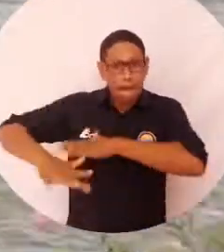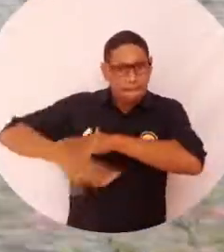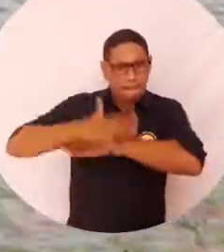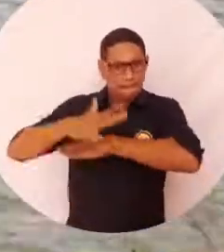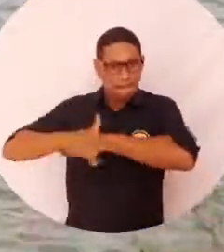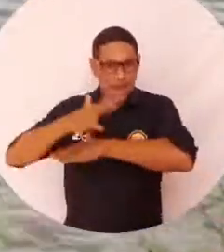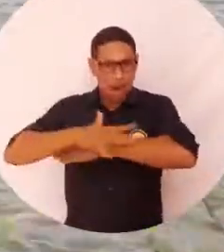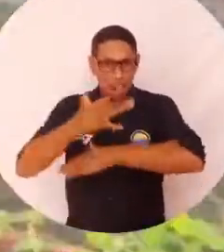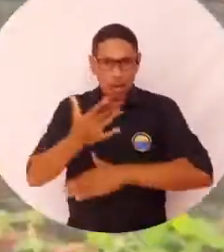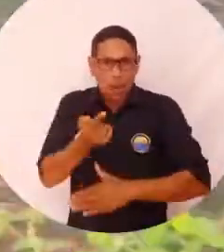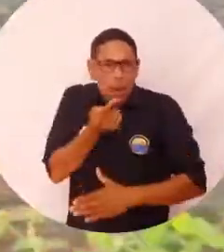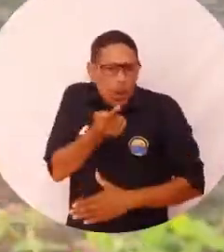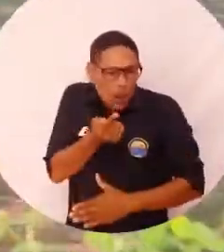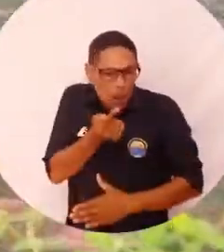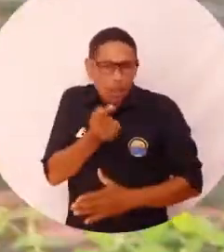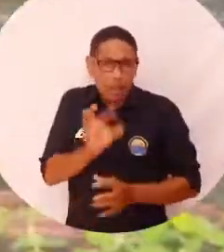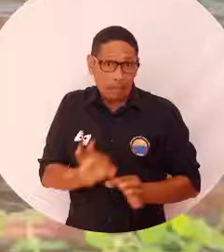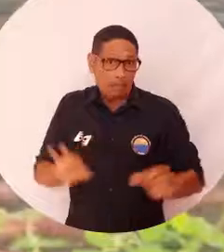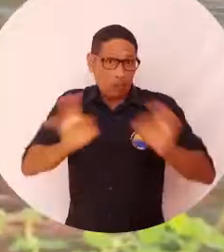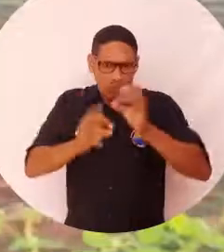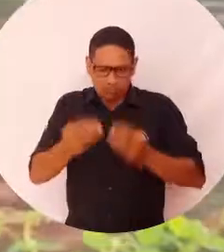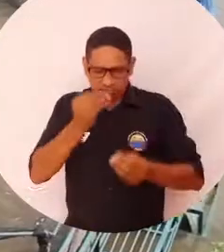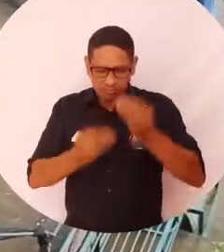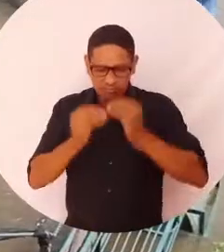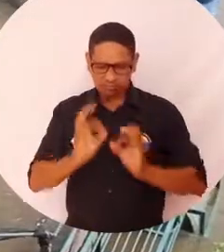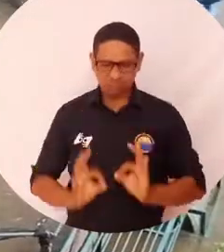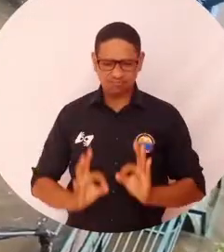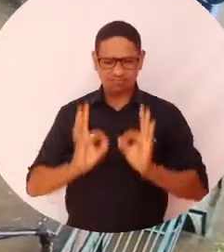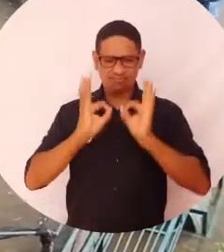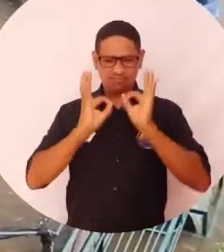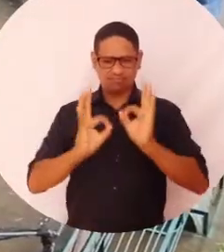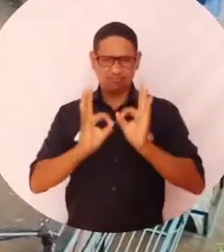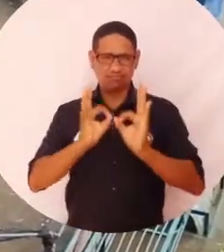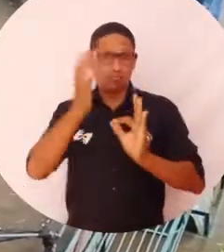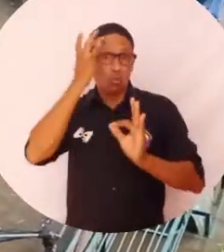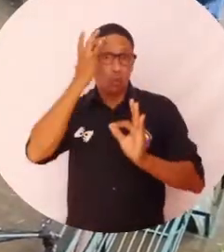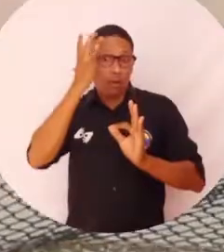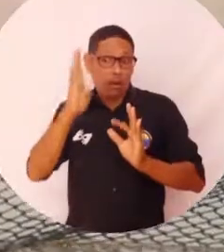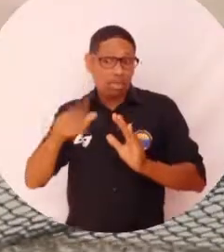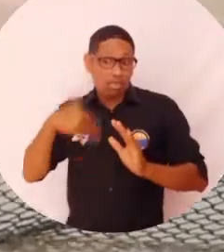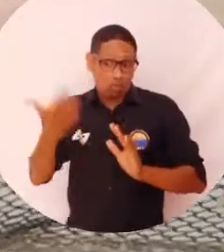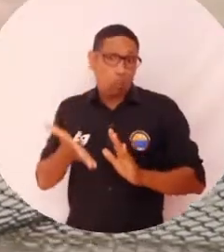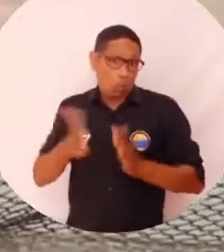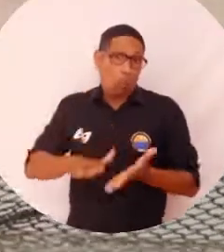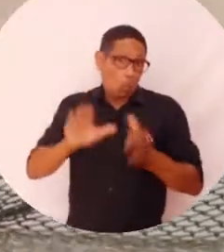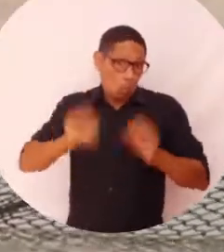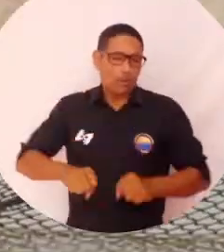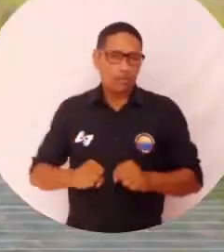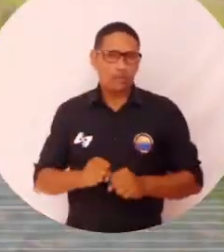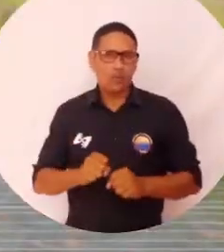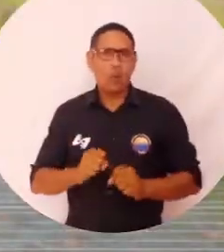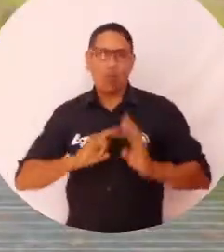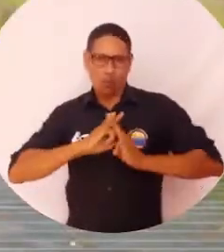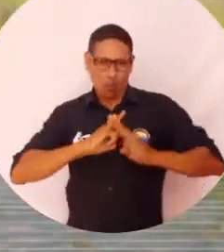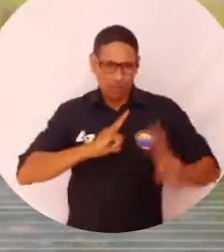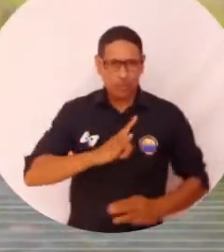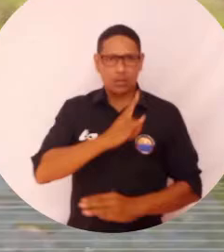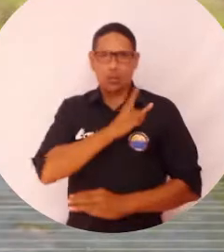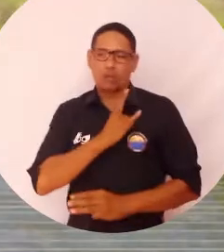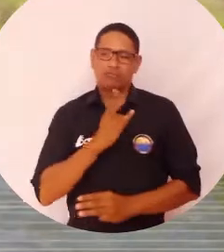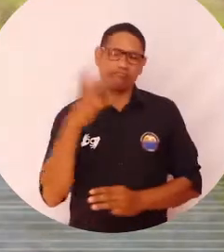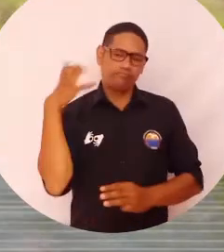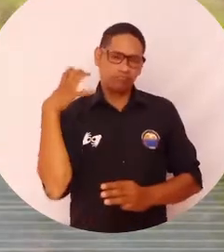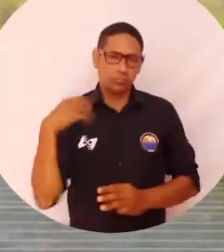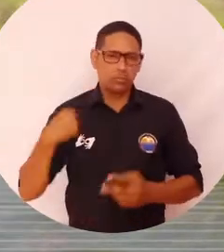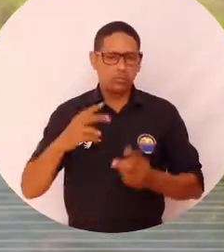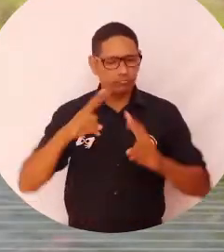la etapa en la que apenas son larva es crítica, por lo que la nutrición debe ser de calidad para evitar la mortalidad. Por ello, la Universidad del Magdalena y la